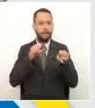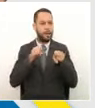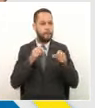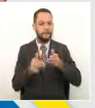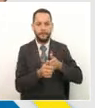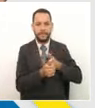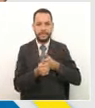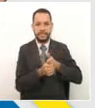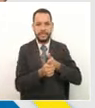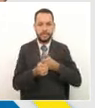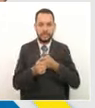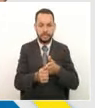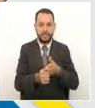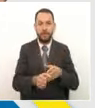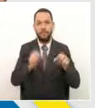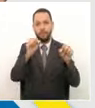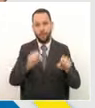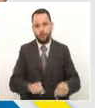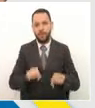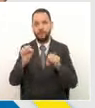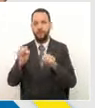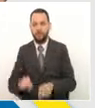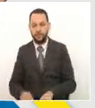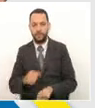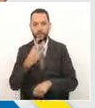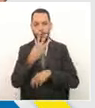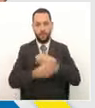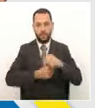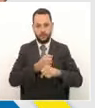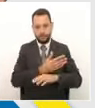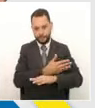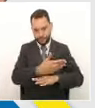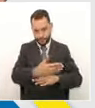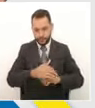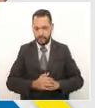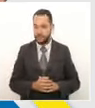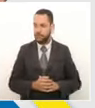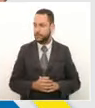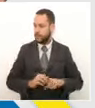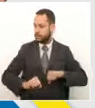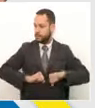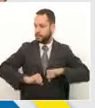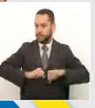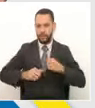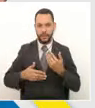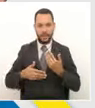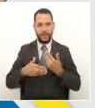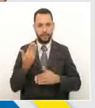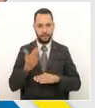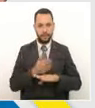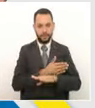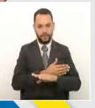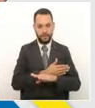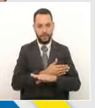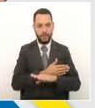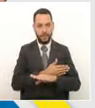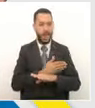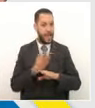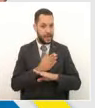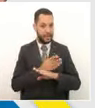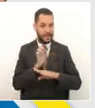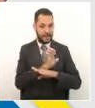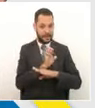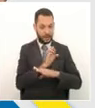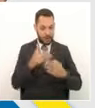nuestra carta de navegación durante los próximos cuatro años. Este ejercicio comenzó en los primeros días de esta administración de este año.